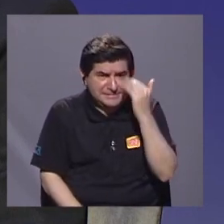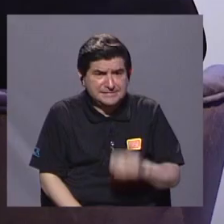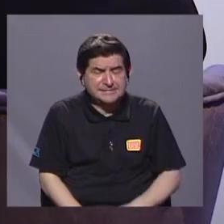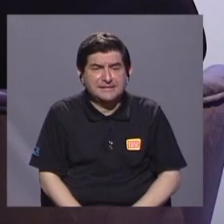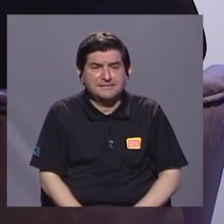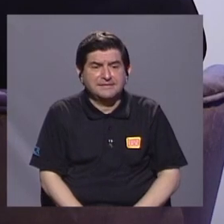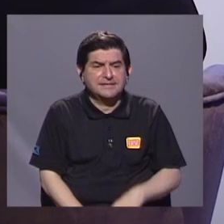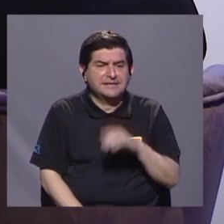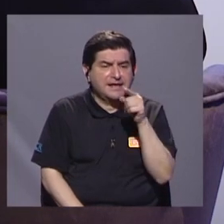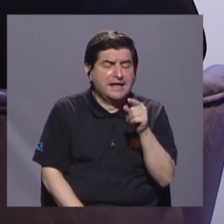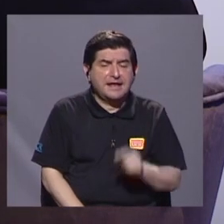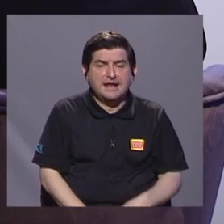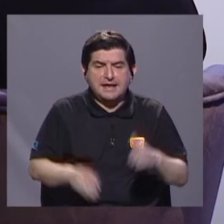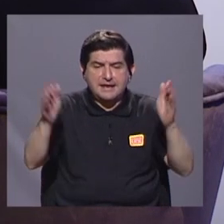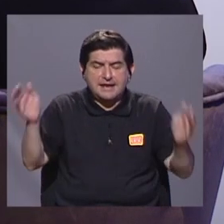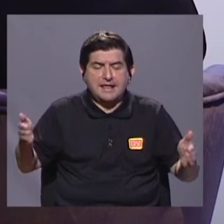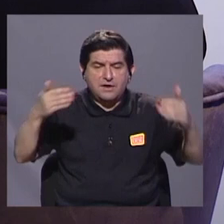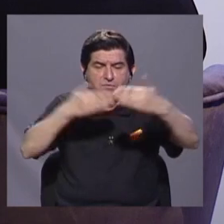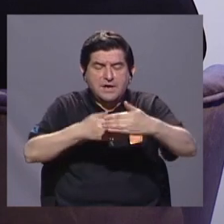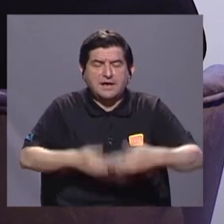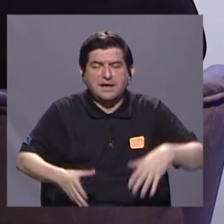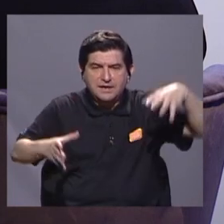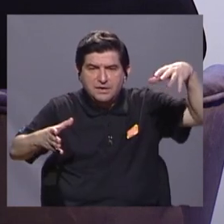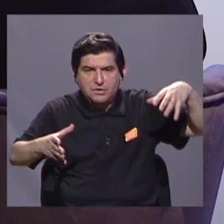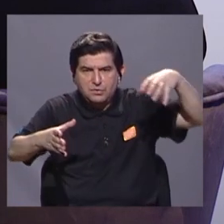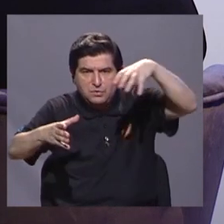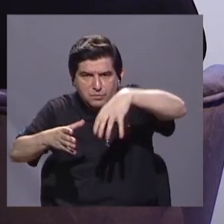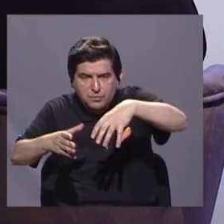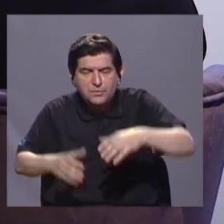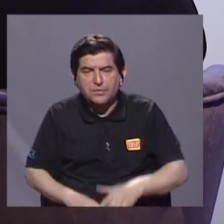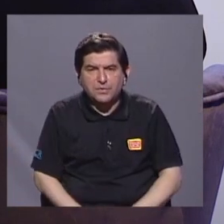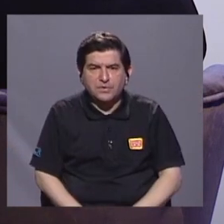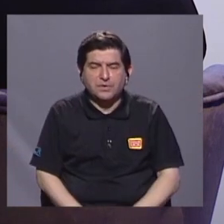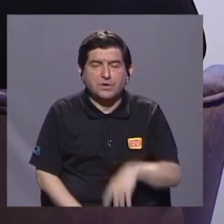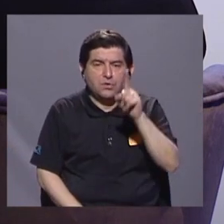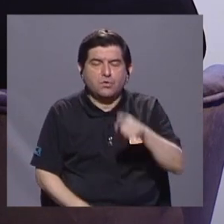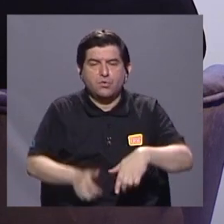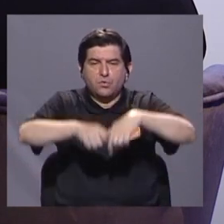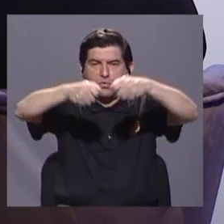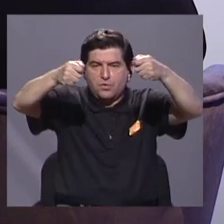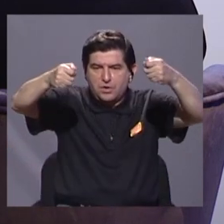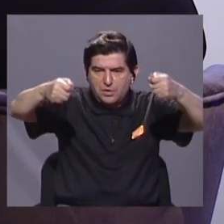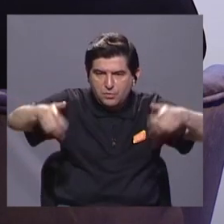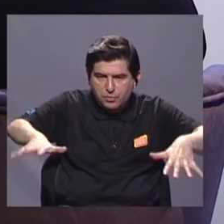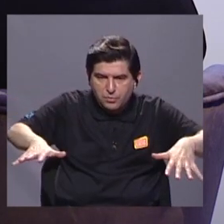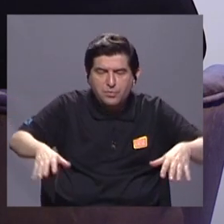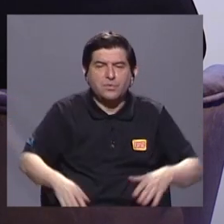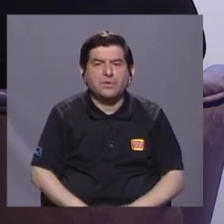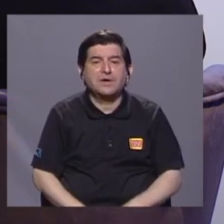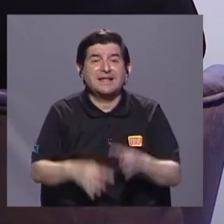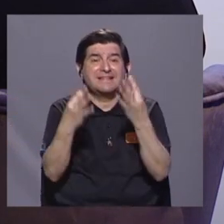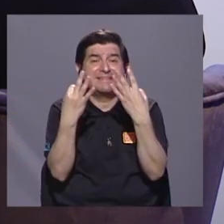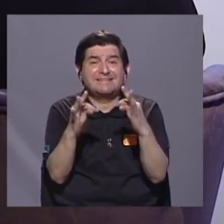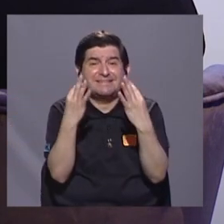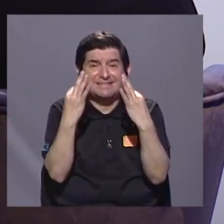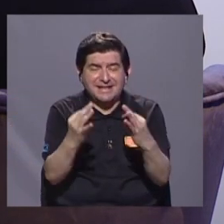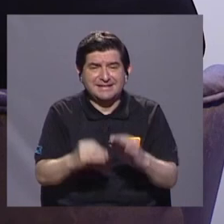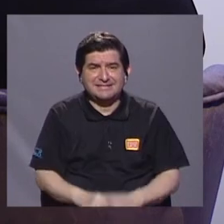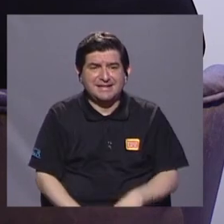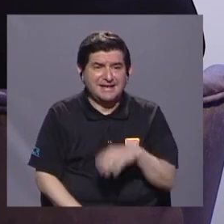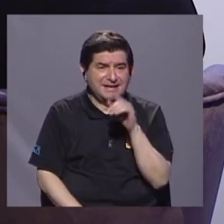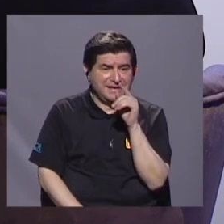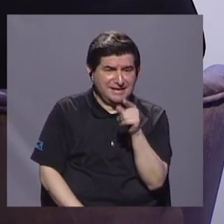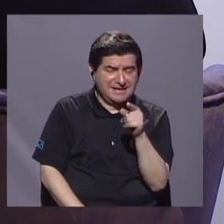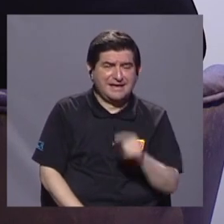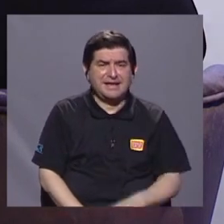caja o en un sitio donde él vaya seguro, cubrirlo con una manta o con una colcha para tratar de que él, para